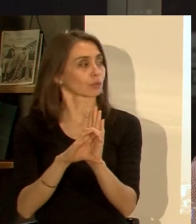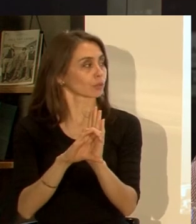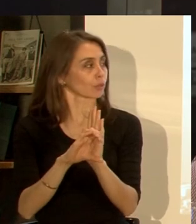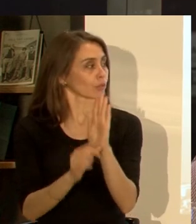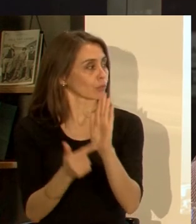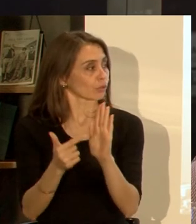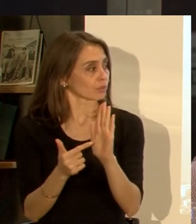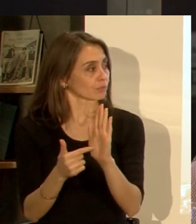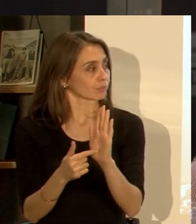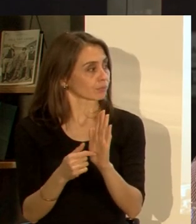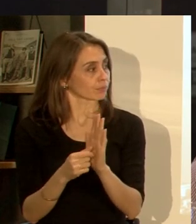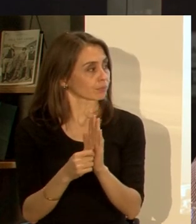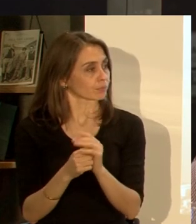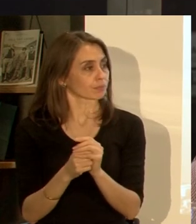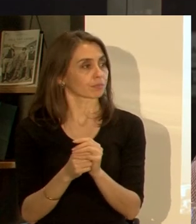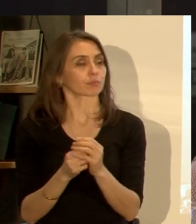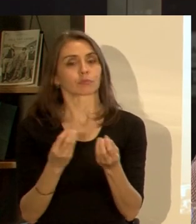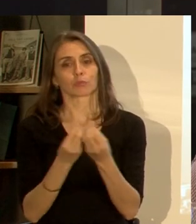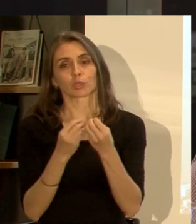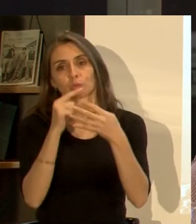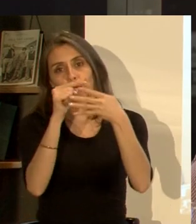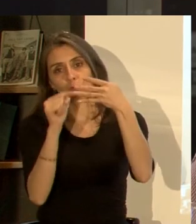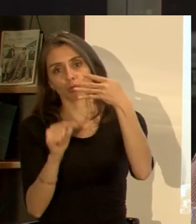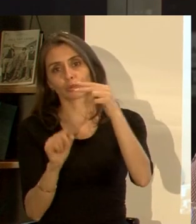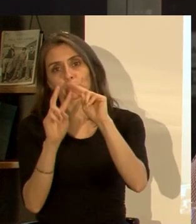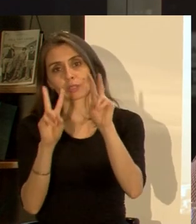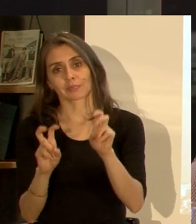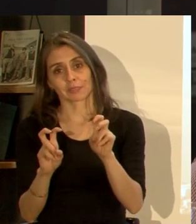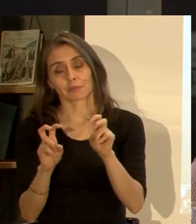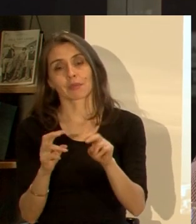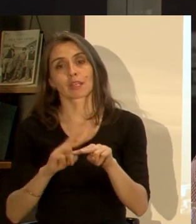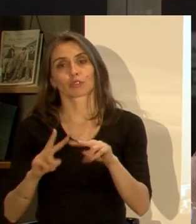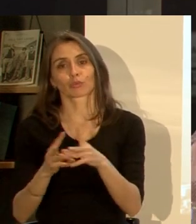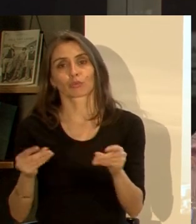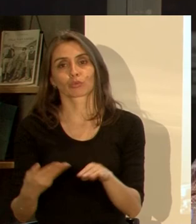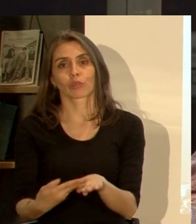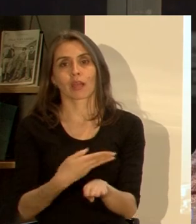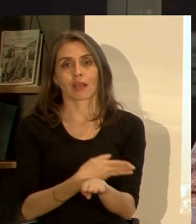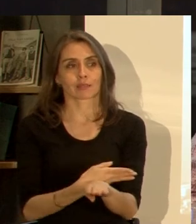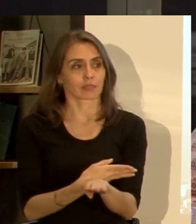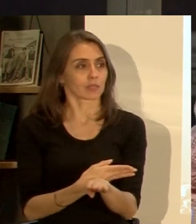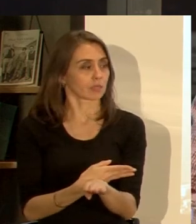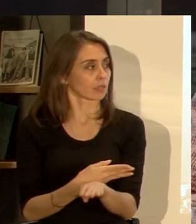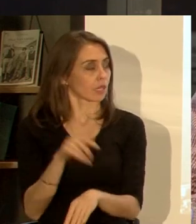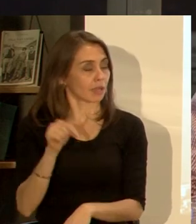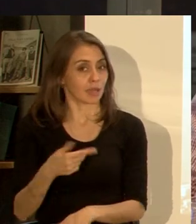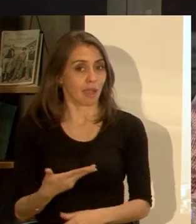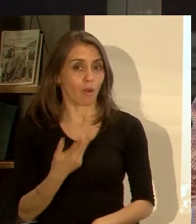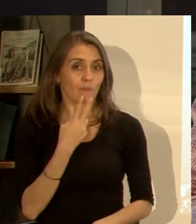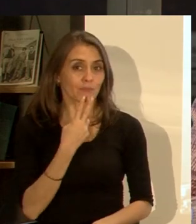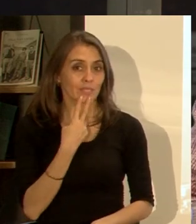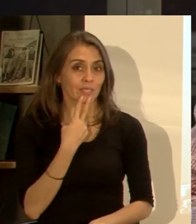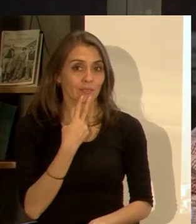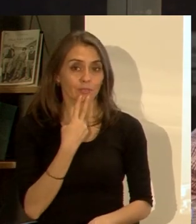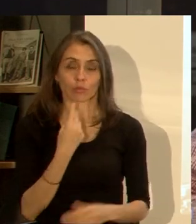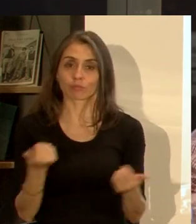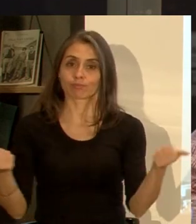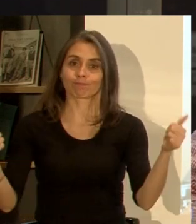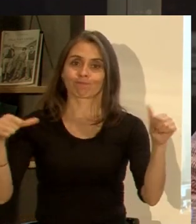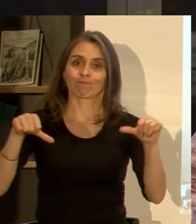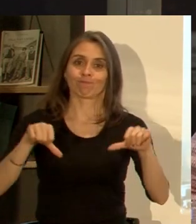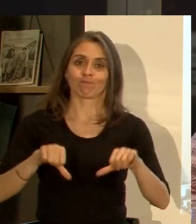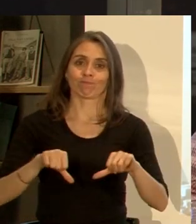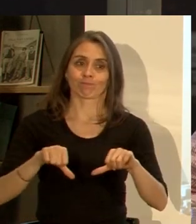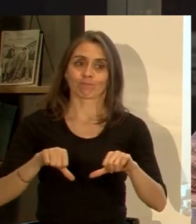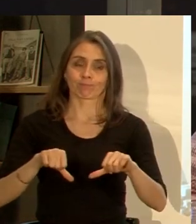tenemos que zanjar un montón de cosas tal vez antes hoy día estamos viviendo una debacle desde punto de vista